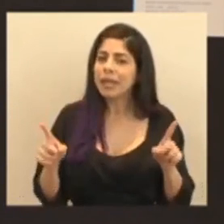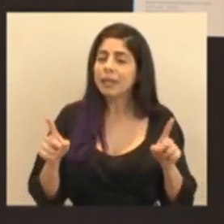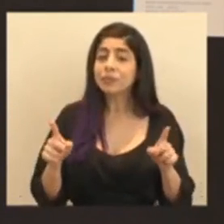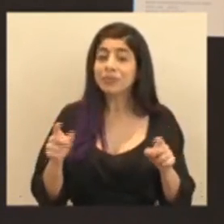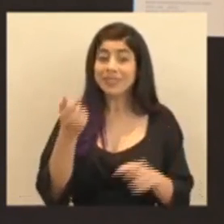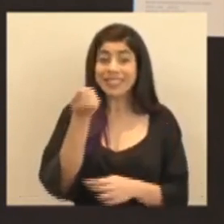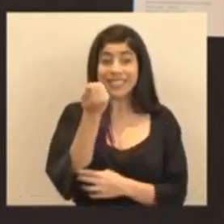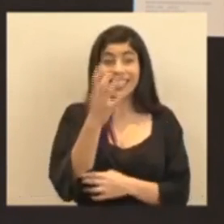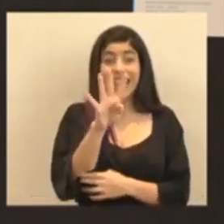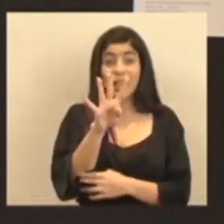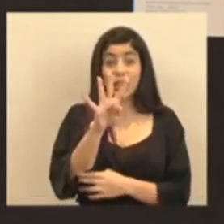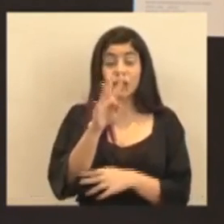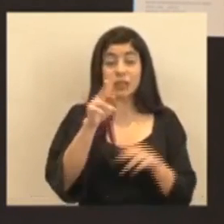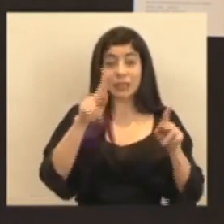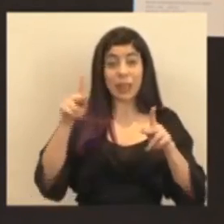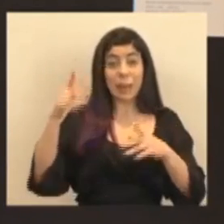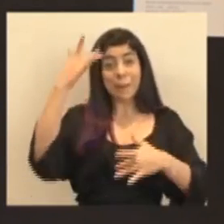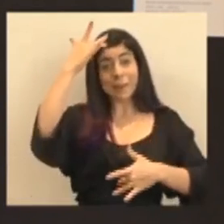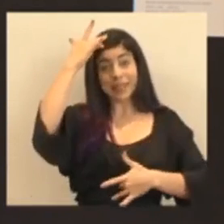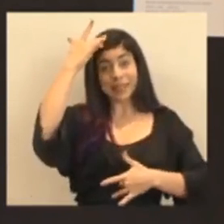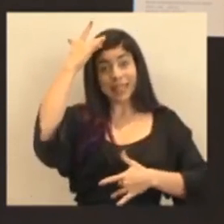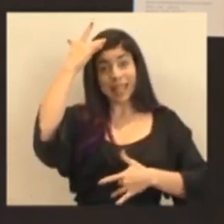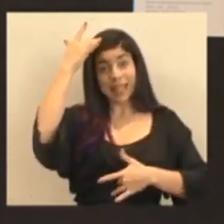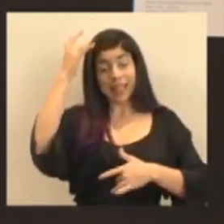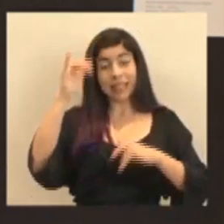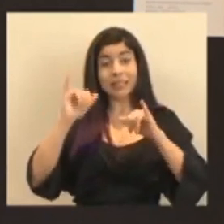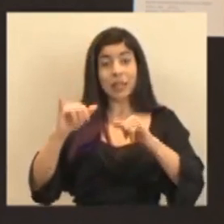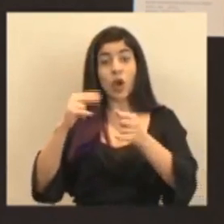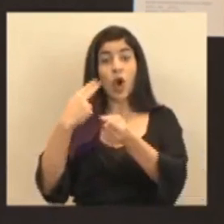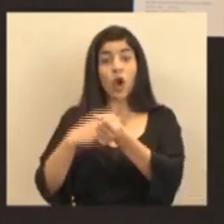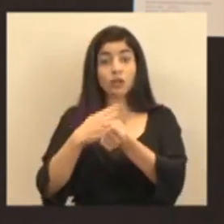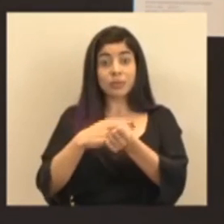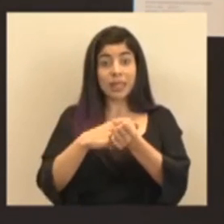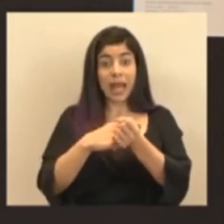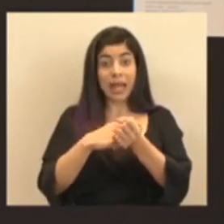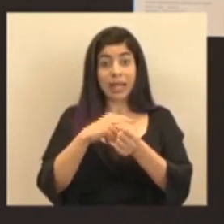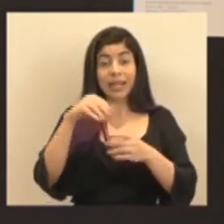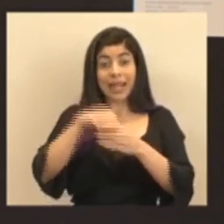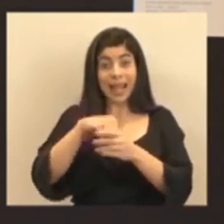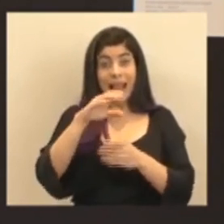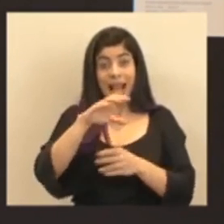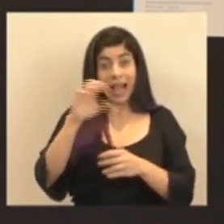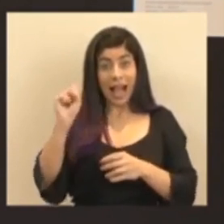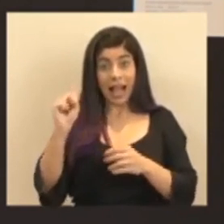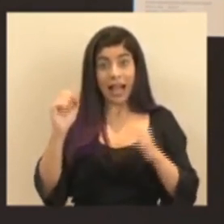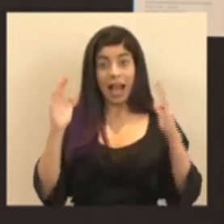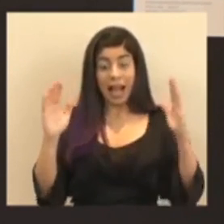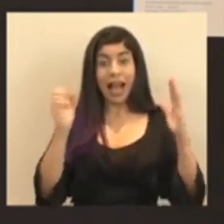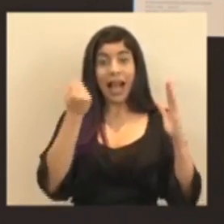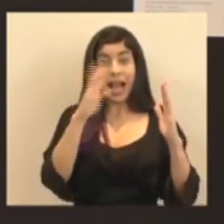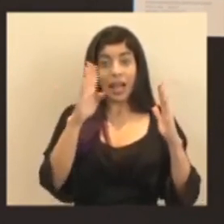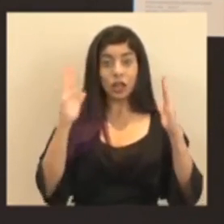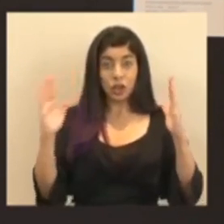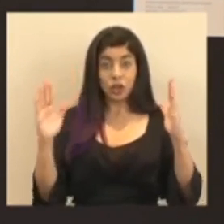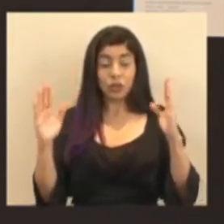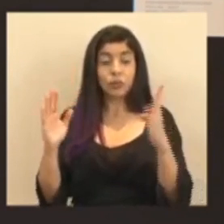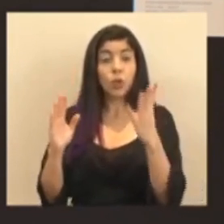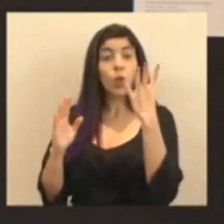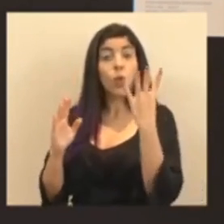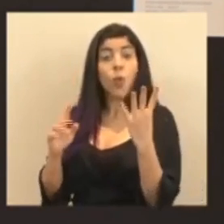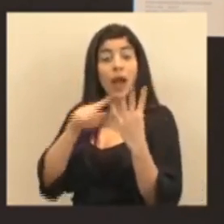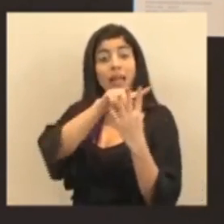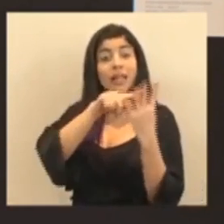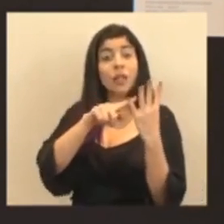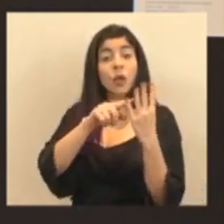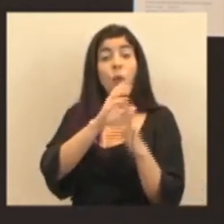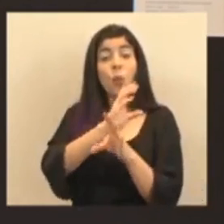de los 14 pacientes que están en hospitales de la caja, y cuatro de ellos están en